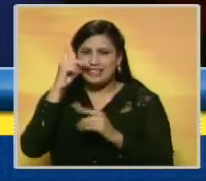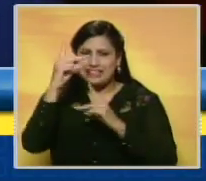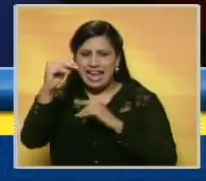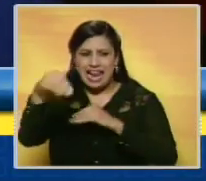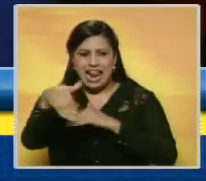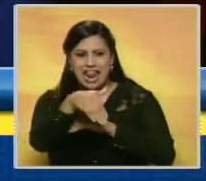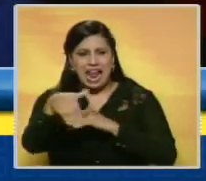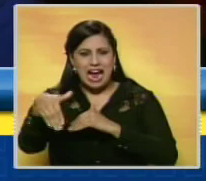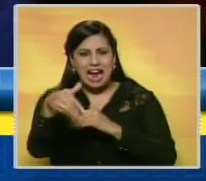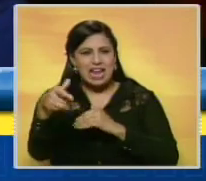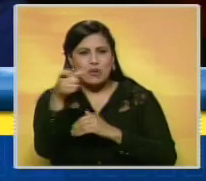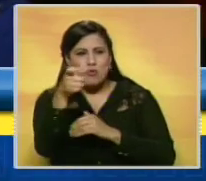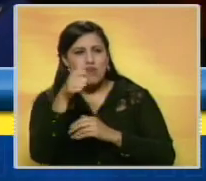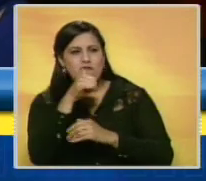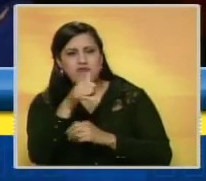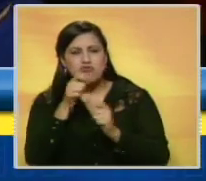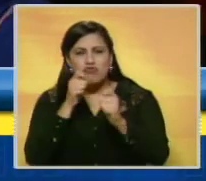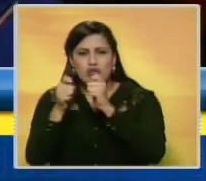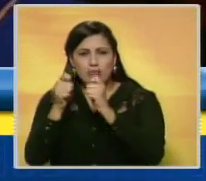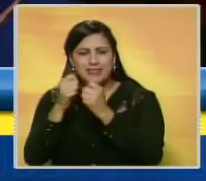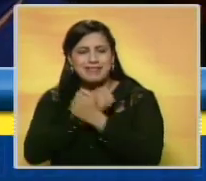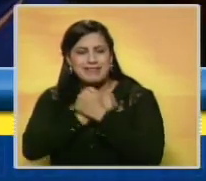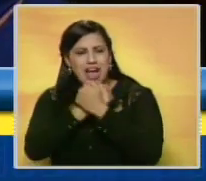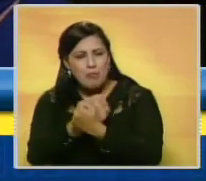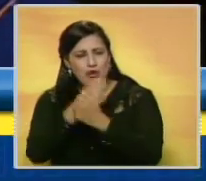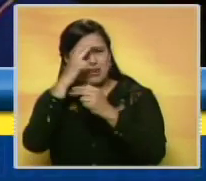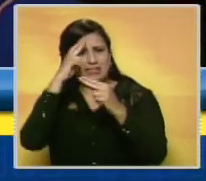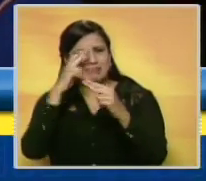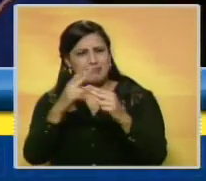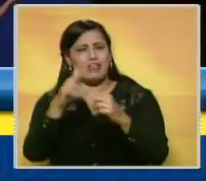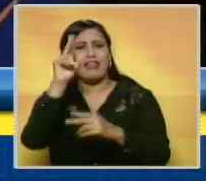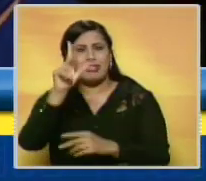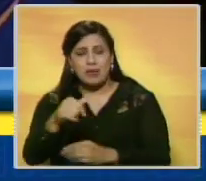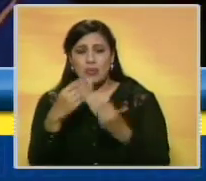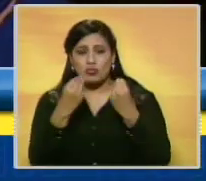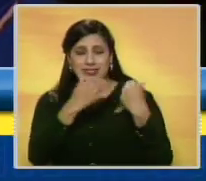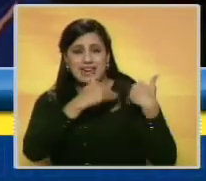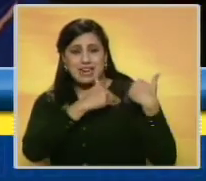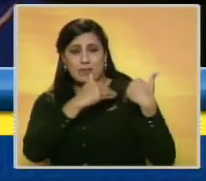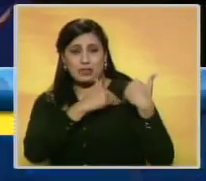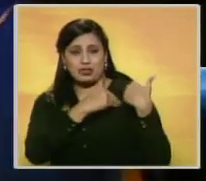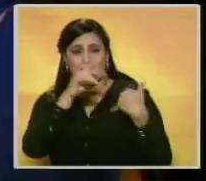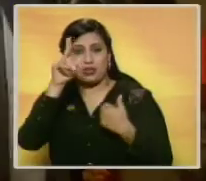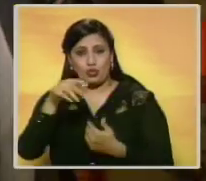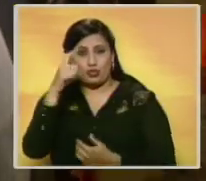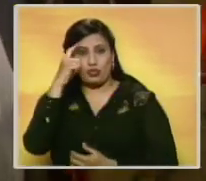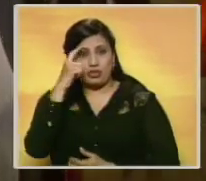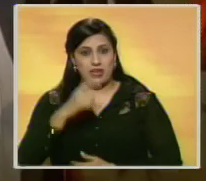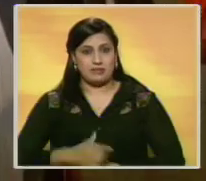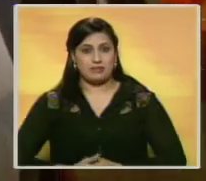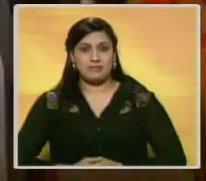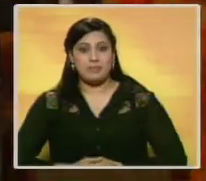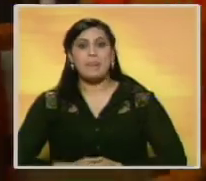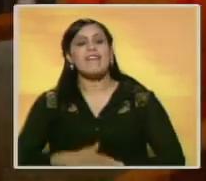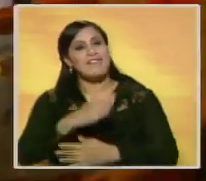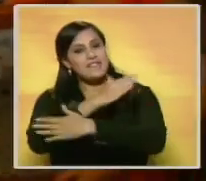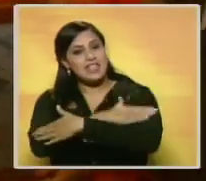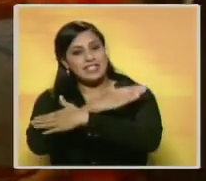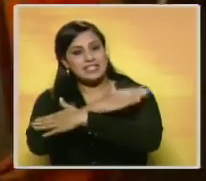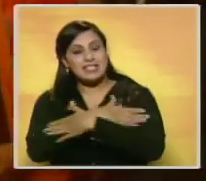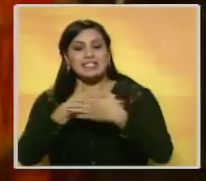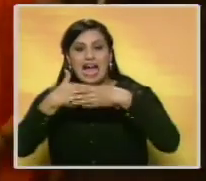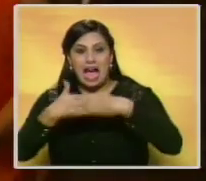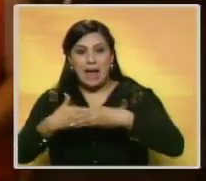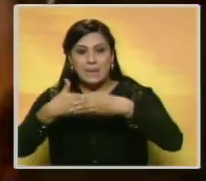calle a hacer el trabajo con mucho amor, con mucho respeto pero también con mucha responsabilidad en estos días. Felicidades a